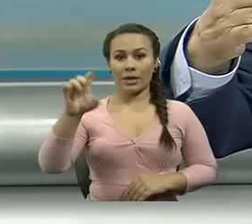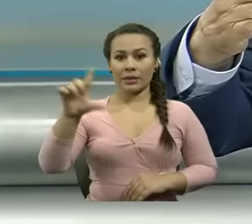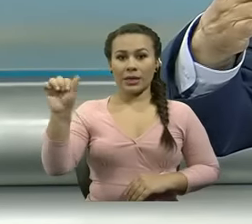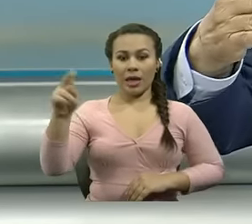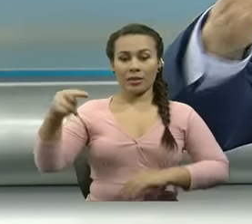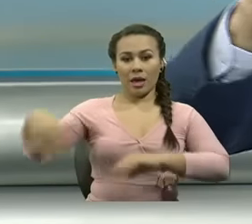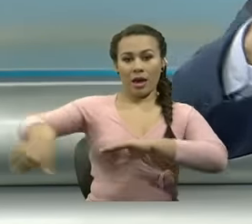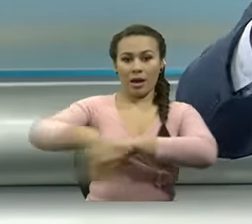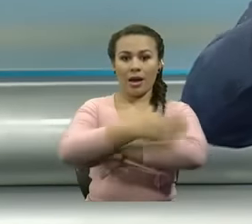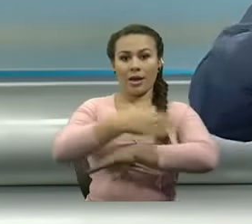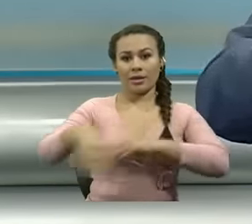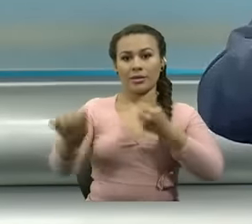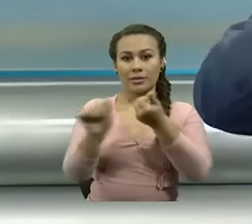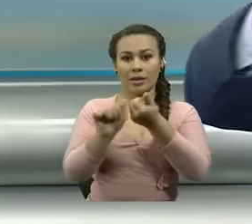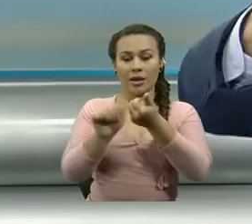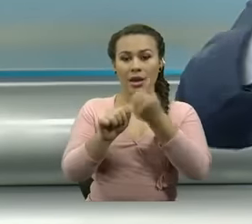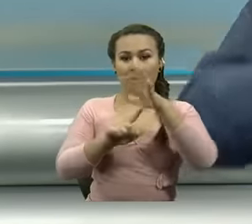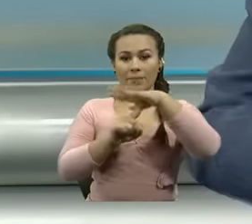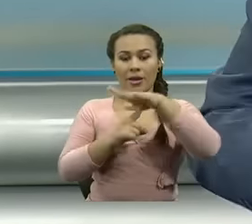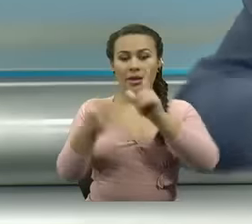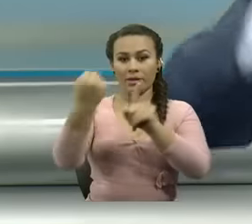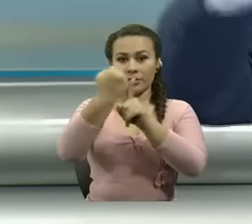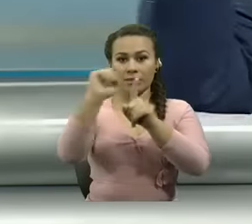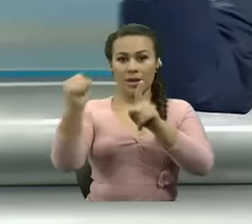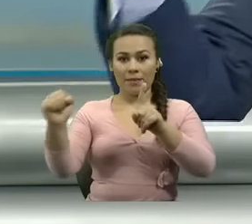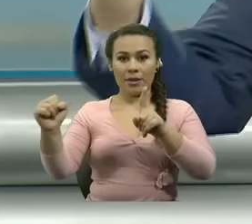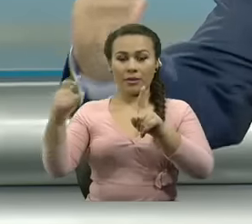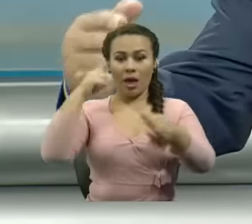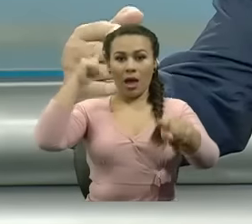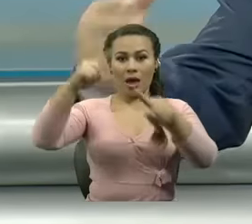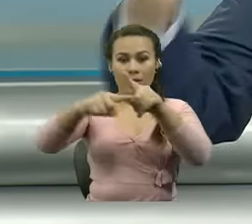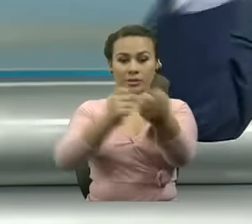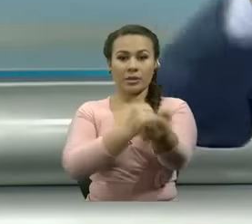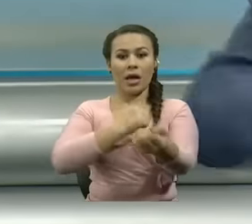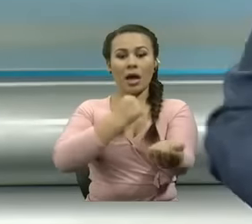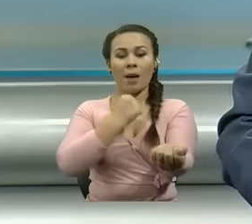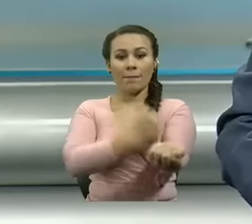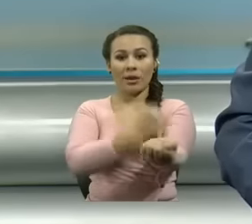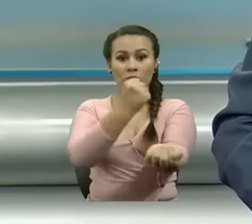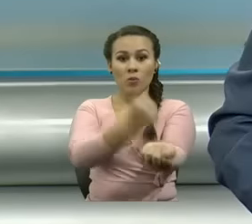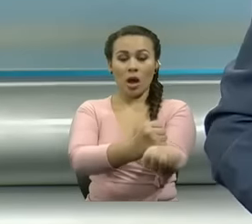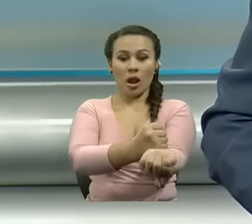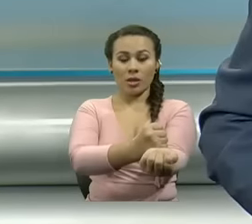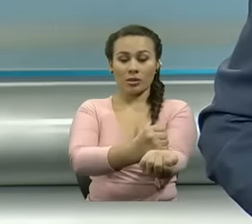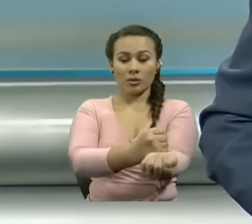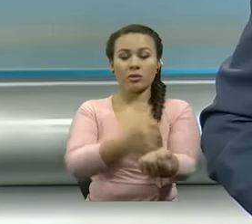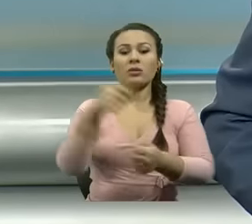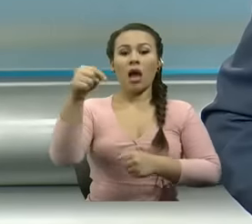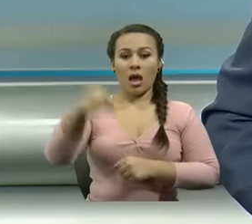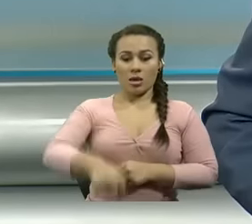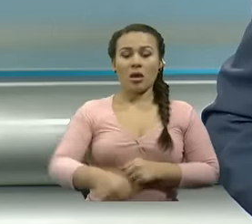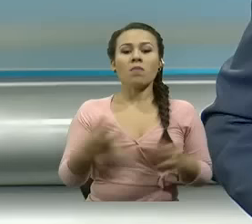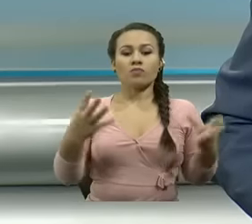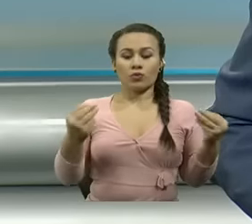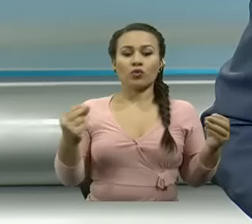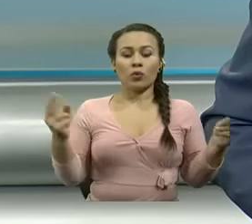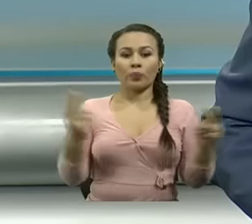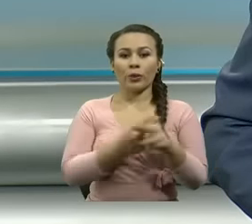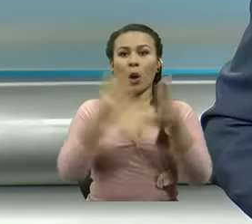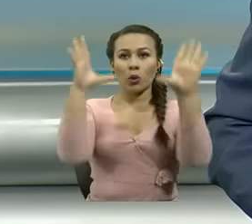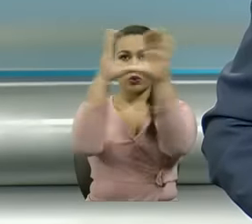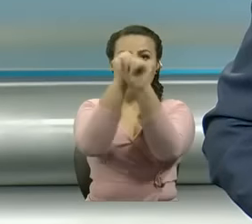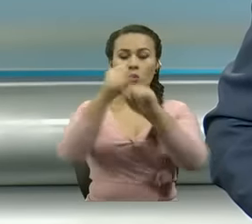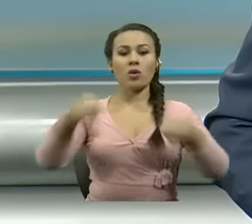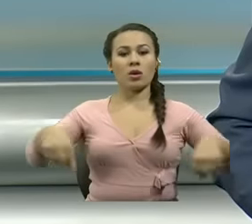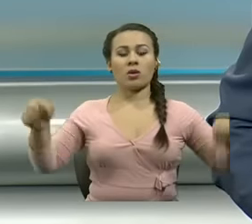la del parque samanes un poco antes un poco después hasta llegar al semáforo de pascuales es una nueva boca de lobo que